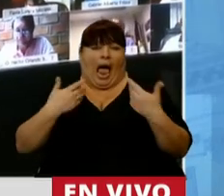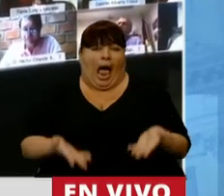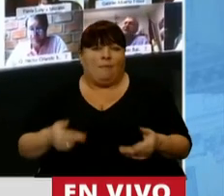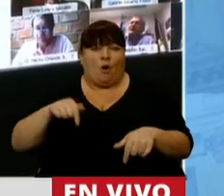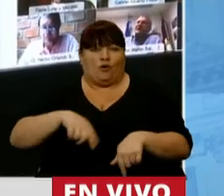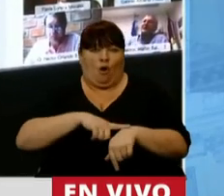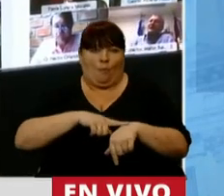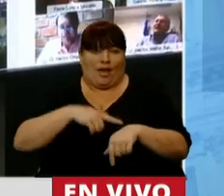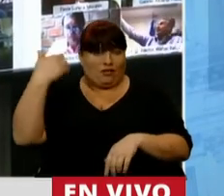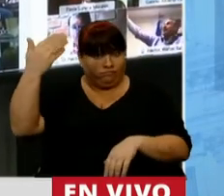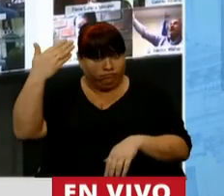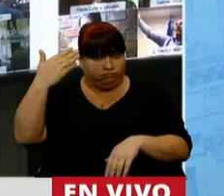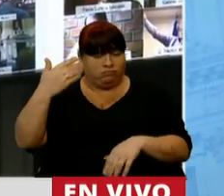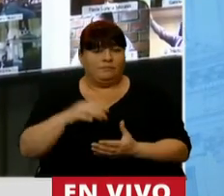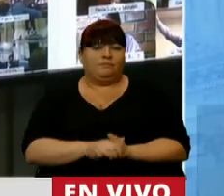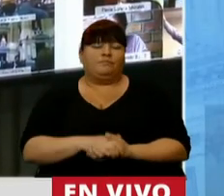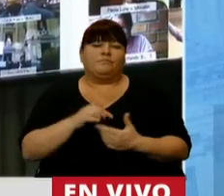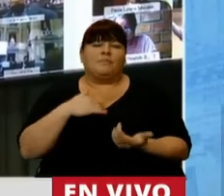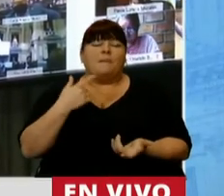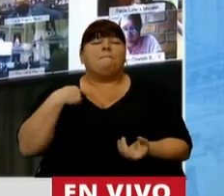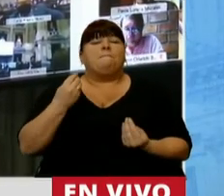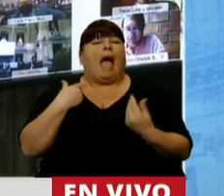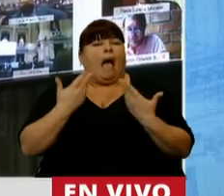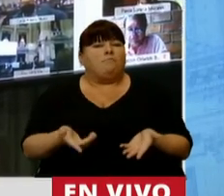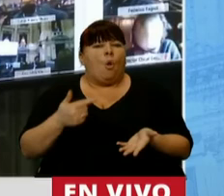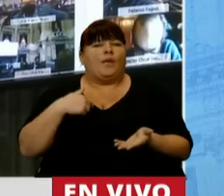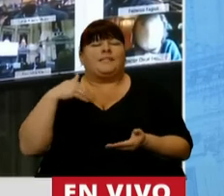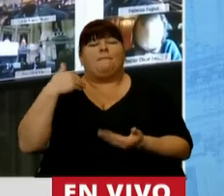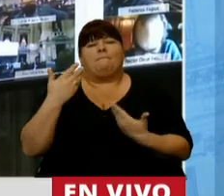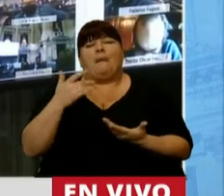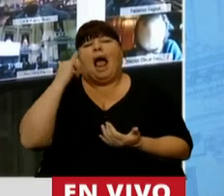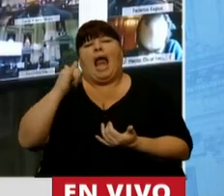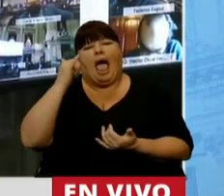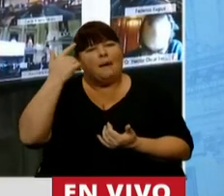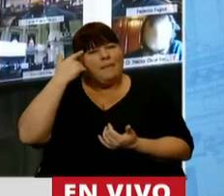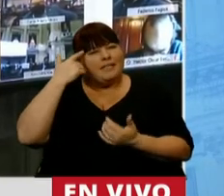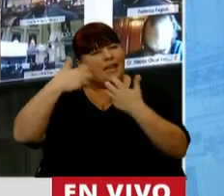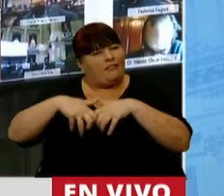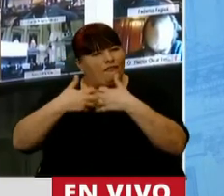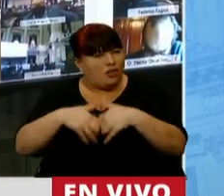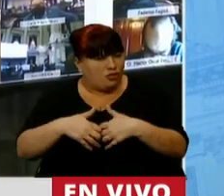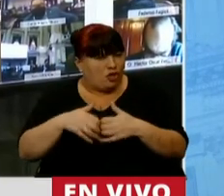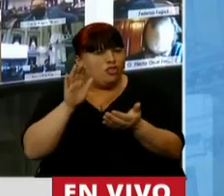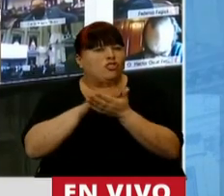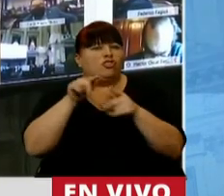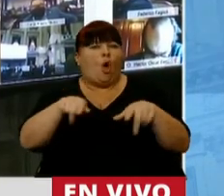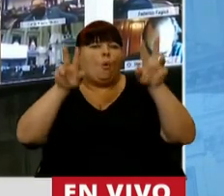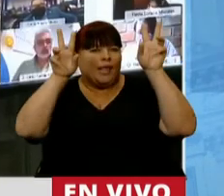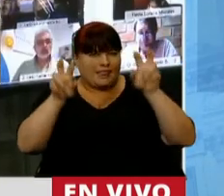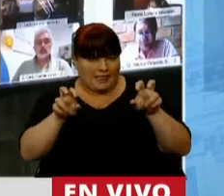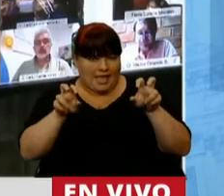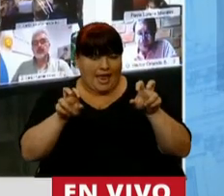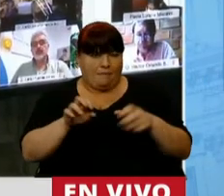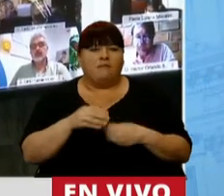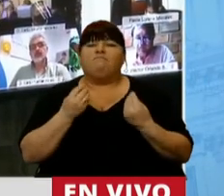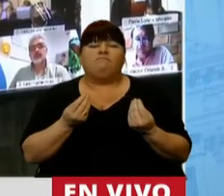esta hora para tomarme la posibilidad de reflexionar en torno a este tema